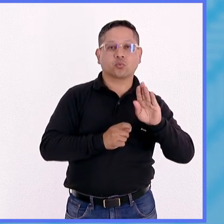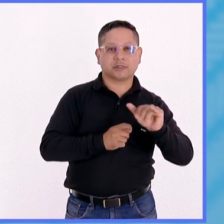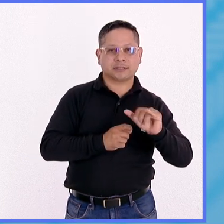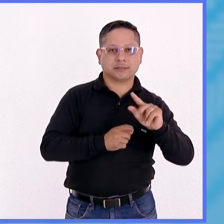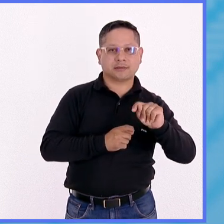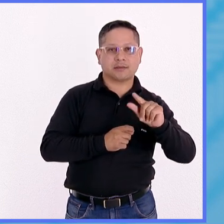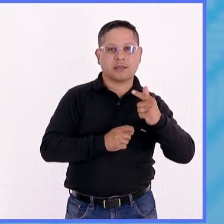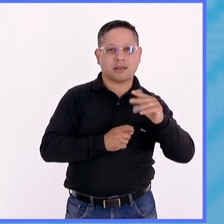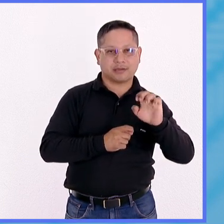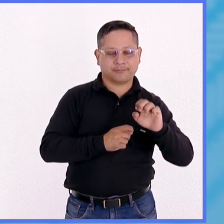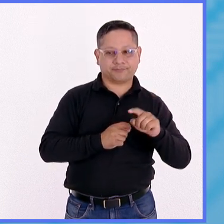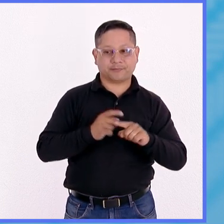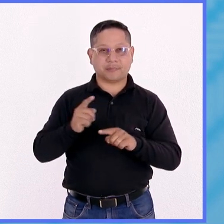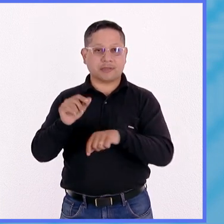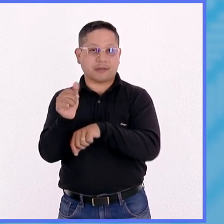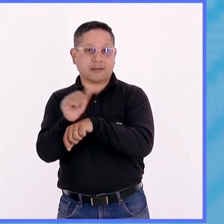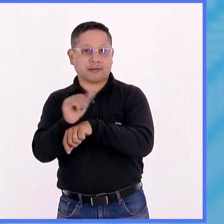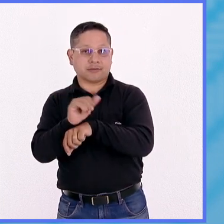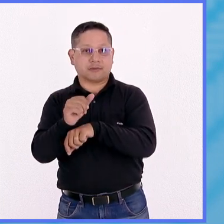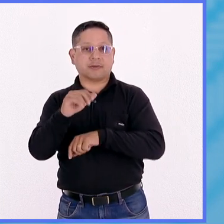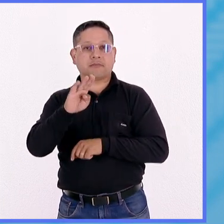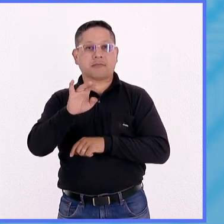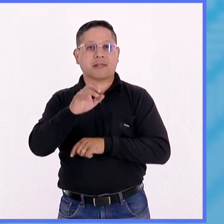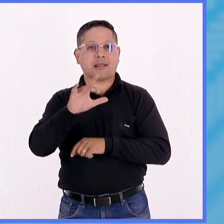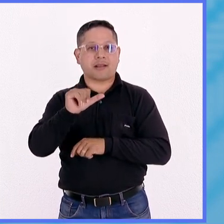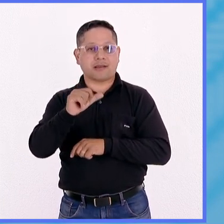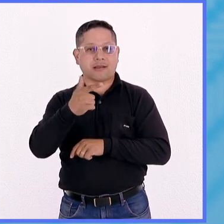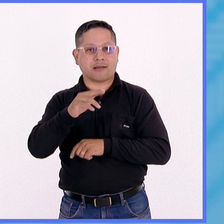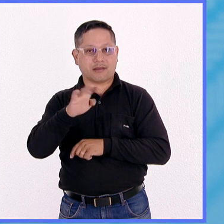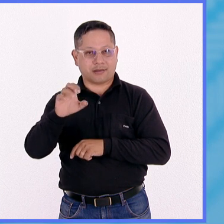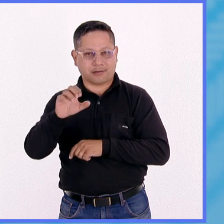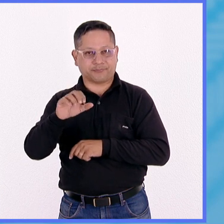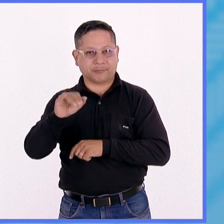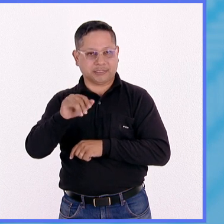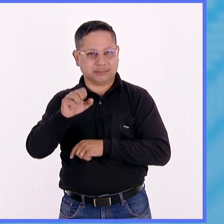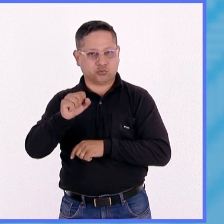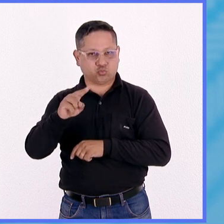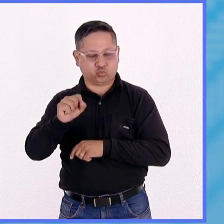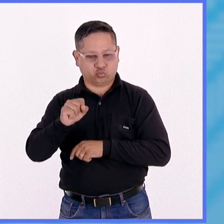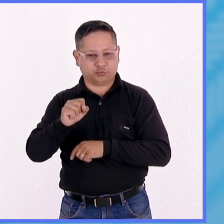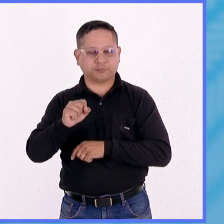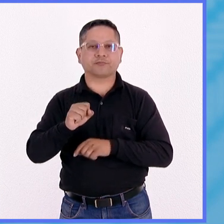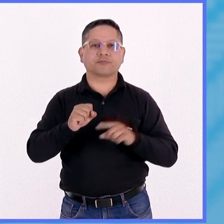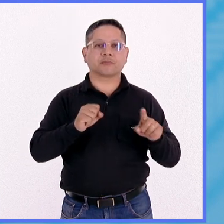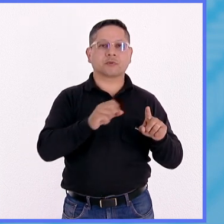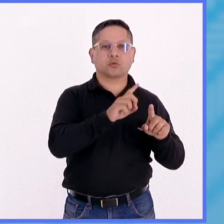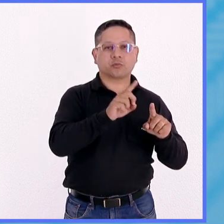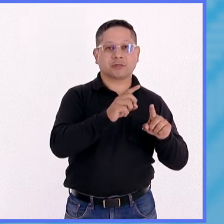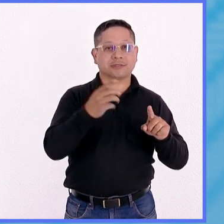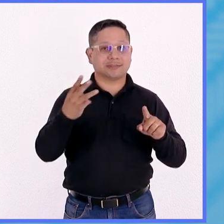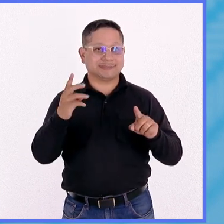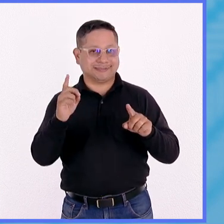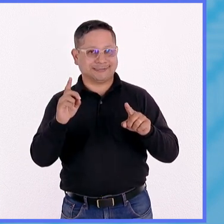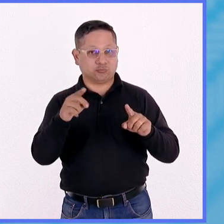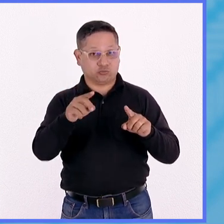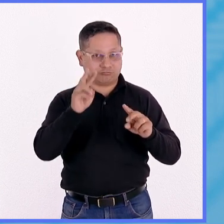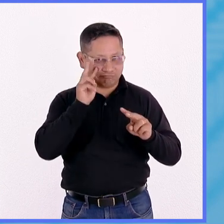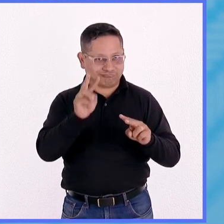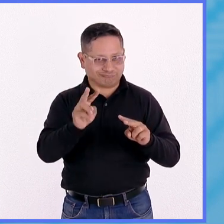actuaciones de Blanca Guerra y Jesús Hernández y se presenta de jueves a domingo hasta el 3 de diciembre. No se la pierdan.